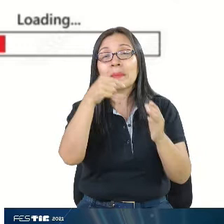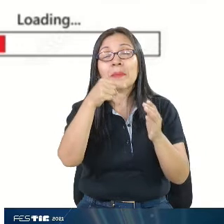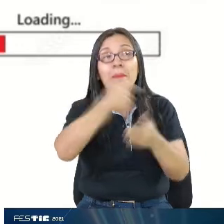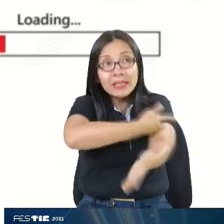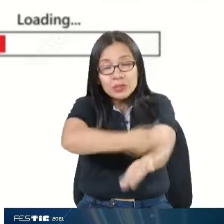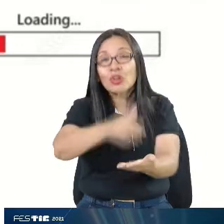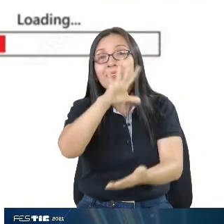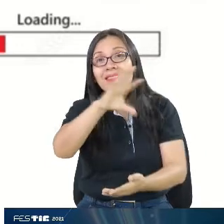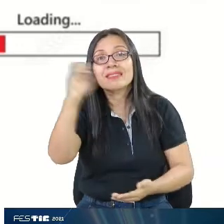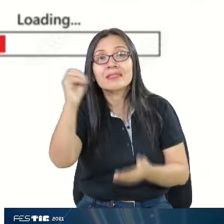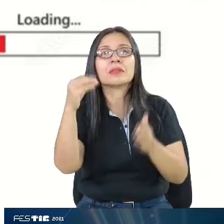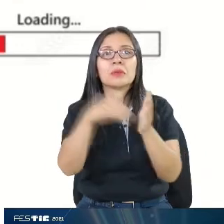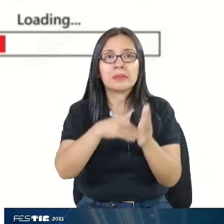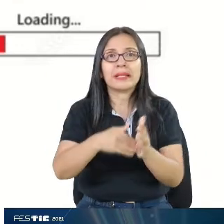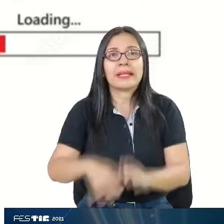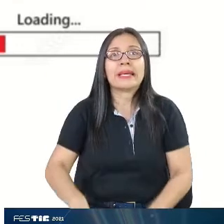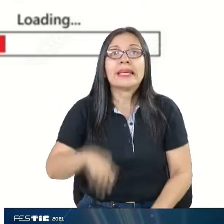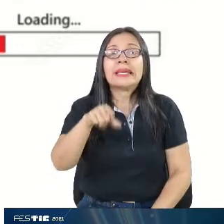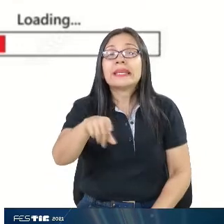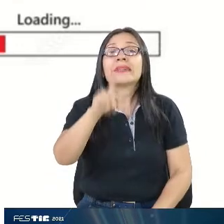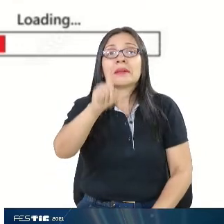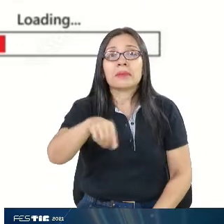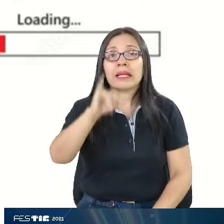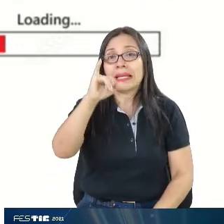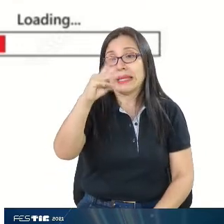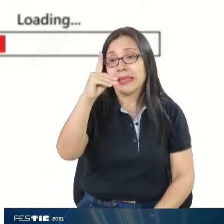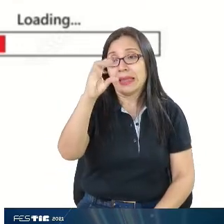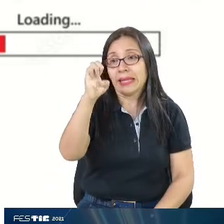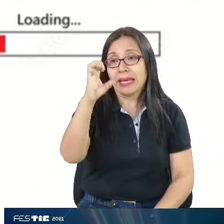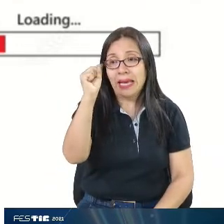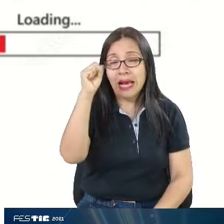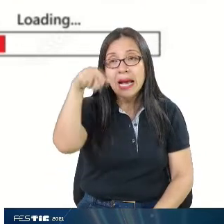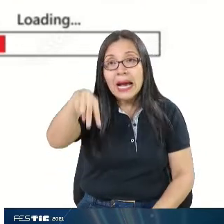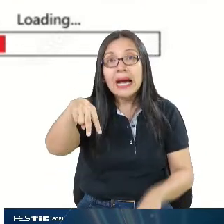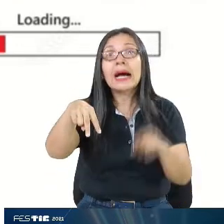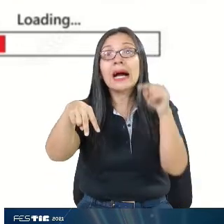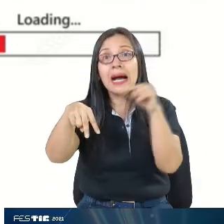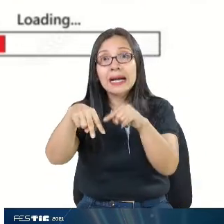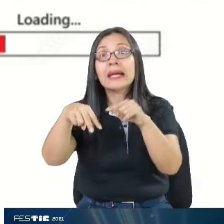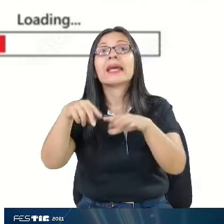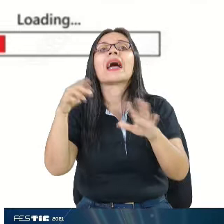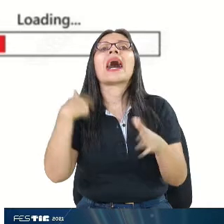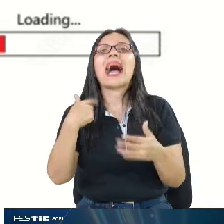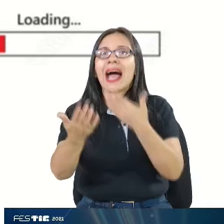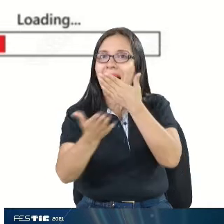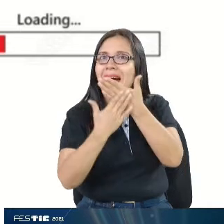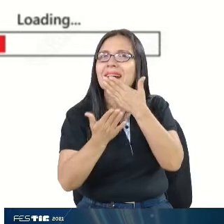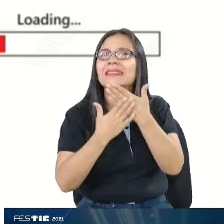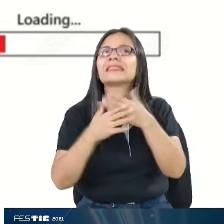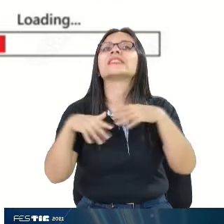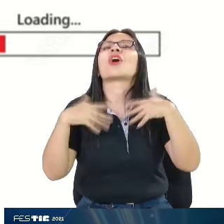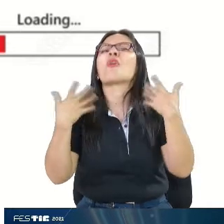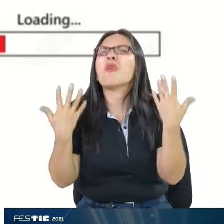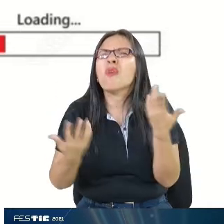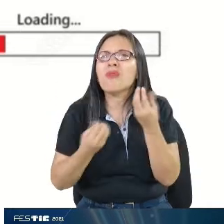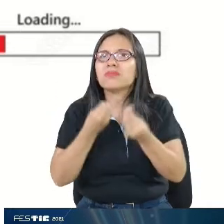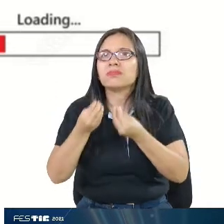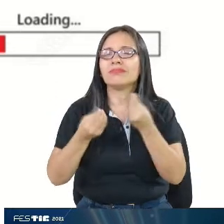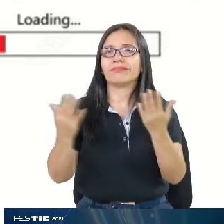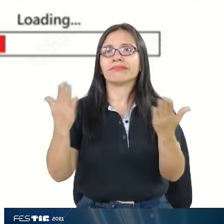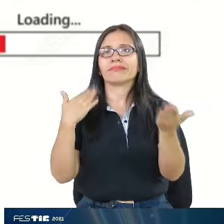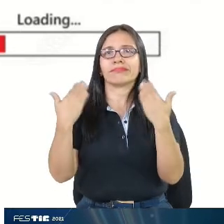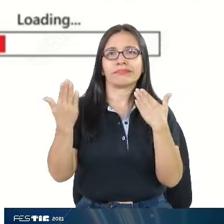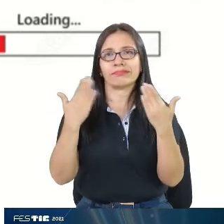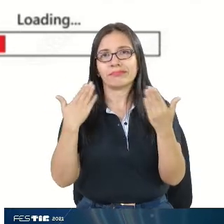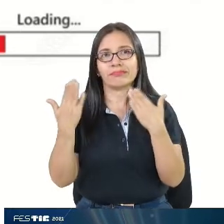conexión de pronósticos. Ya hemos adelantado diferentes mesas interinstitucionales para también hacer el acopio de